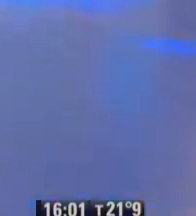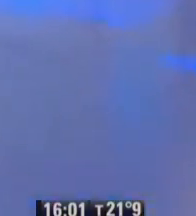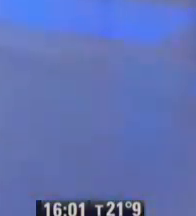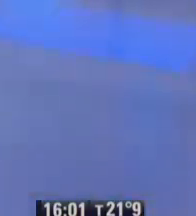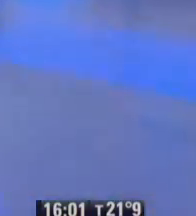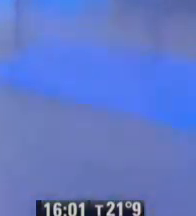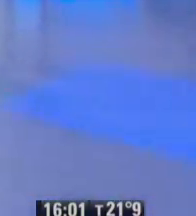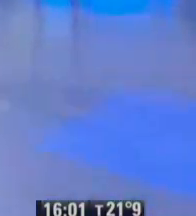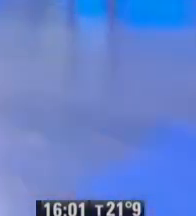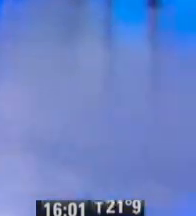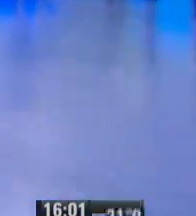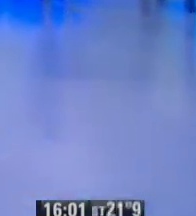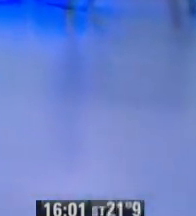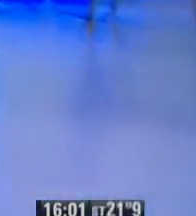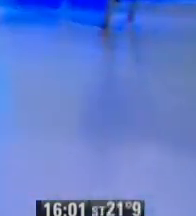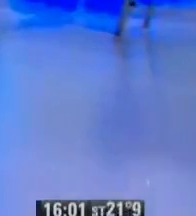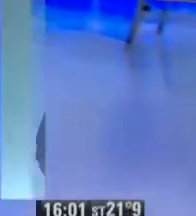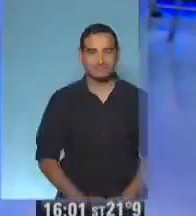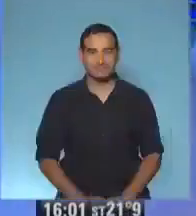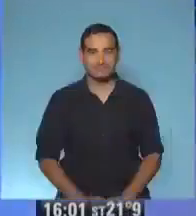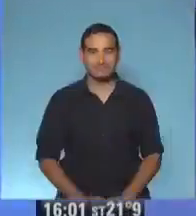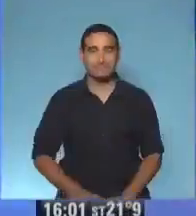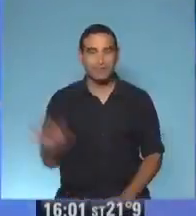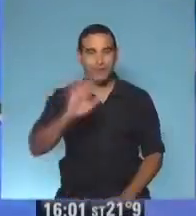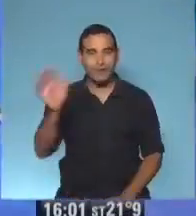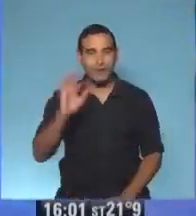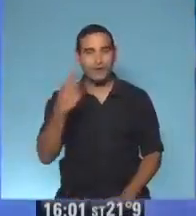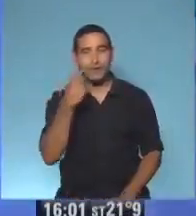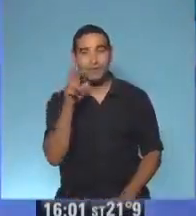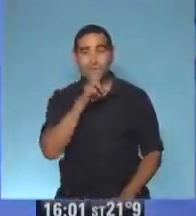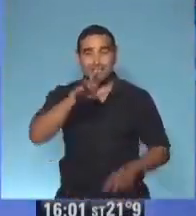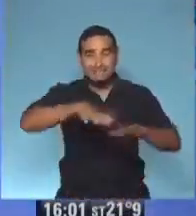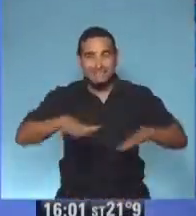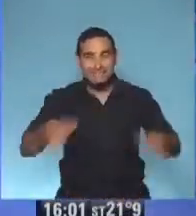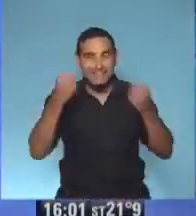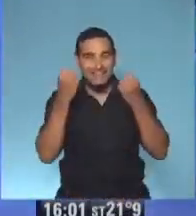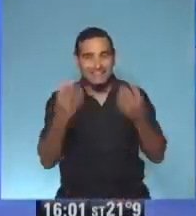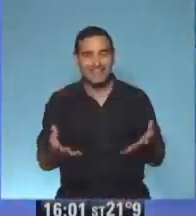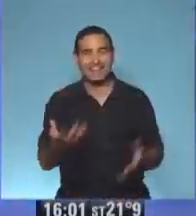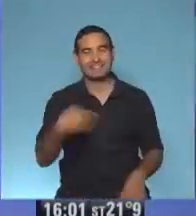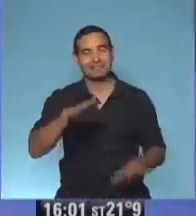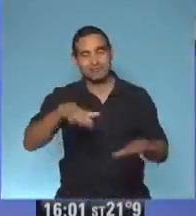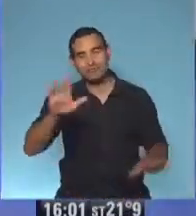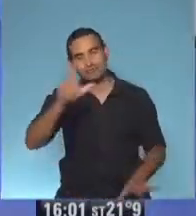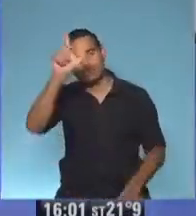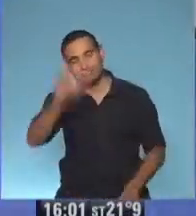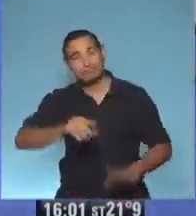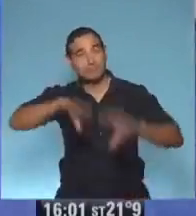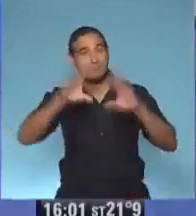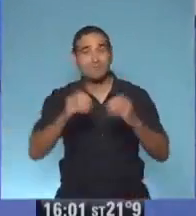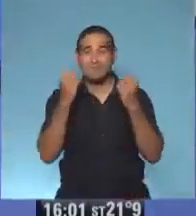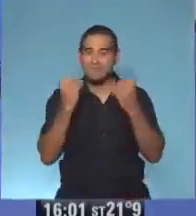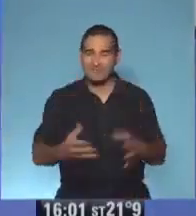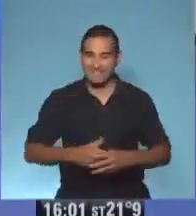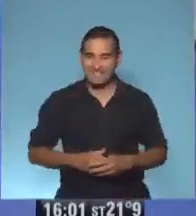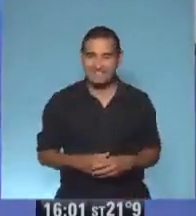¡Hola a todas y a todos! ¿Cómo andan por ahí? ¡Hola chicos, chicas, gurises, gurisas, chinitos, chinitas, niños, niñas de todo el país! ¿Cómo están?